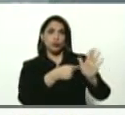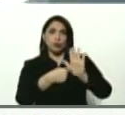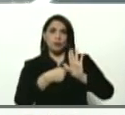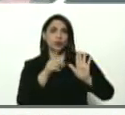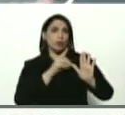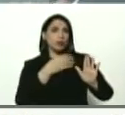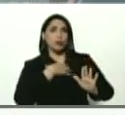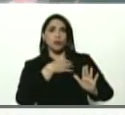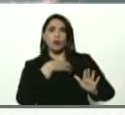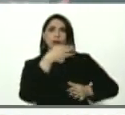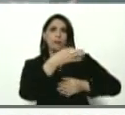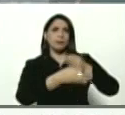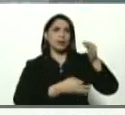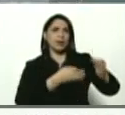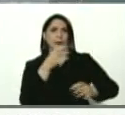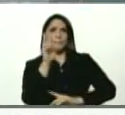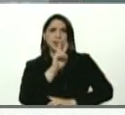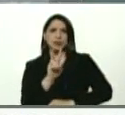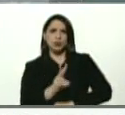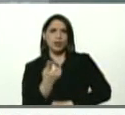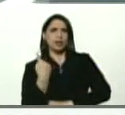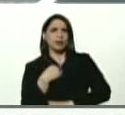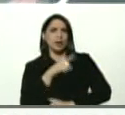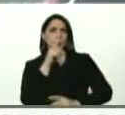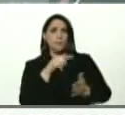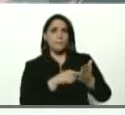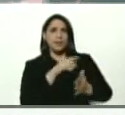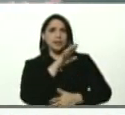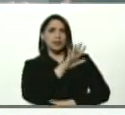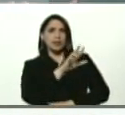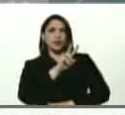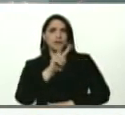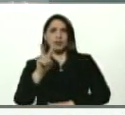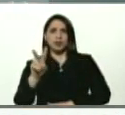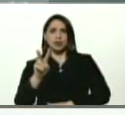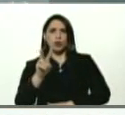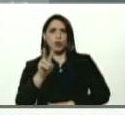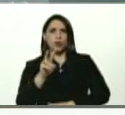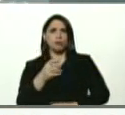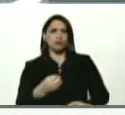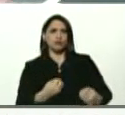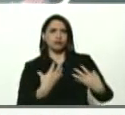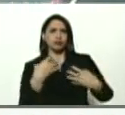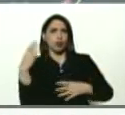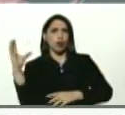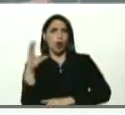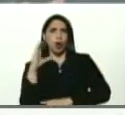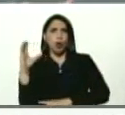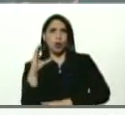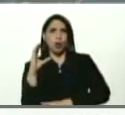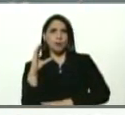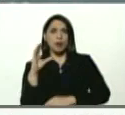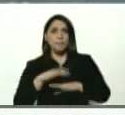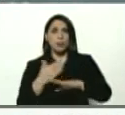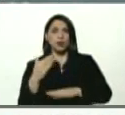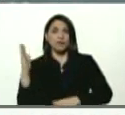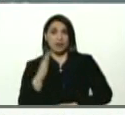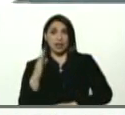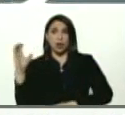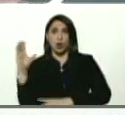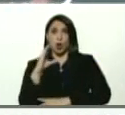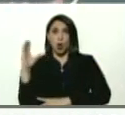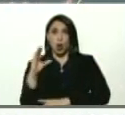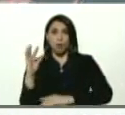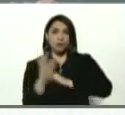explicar que en Venezuela tengamos mil quinientos veintidós casos de Colombia, porque son casos de Colombia, y que en la